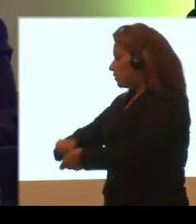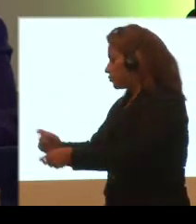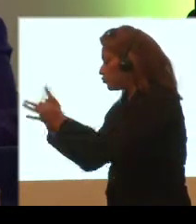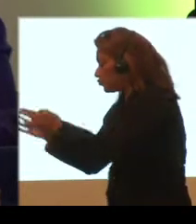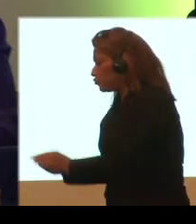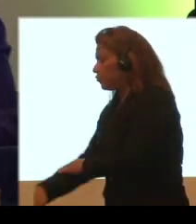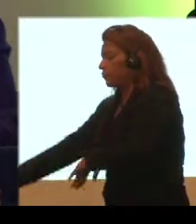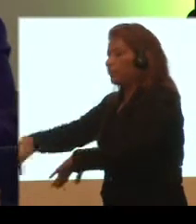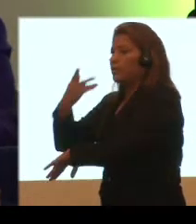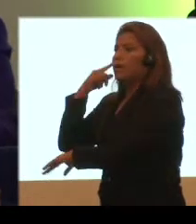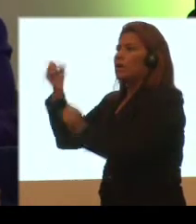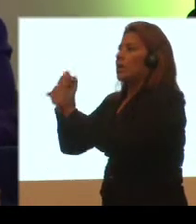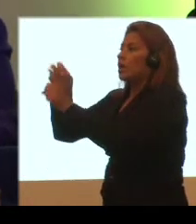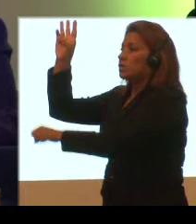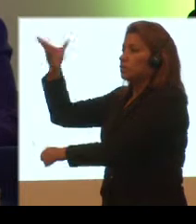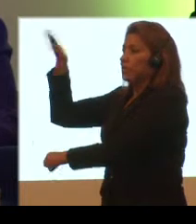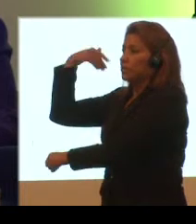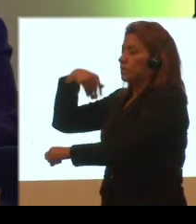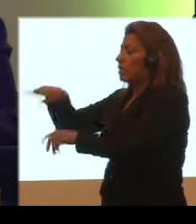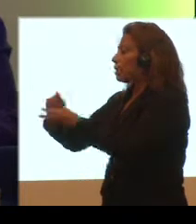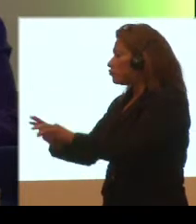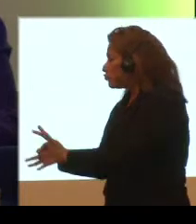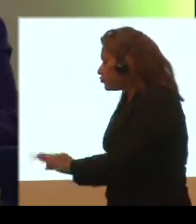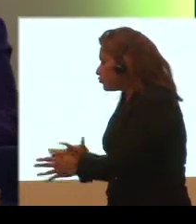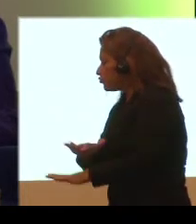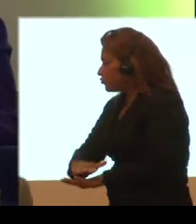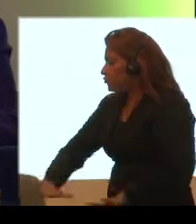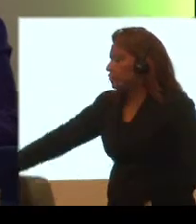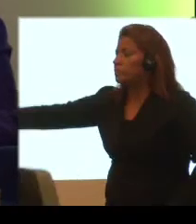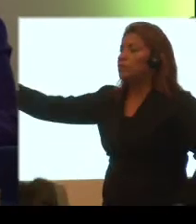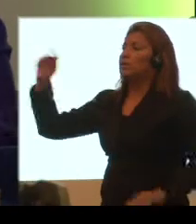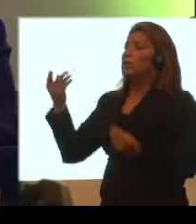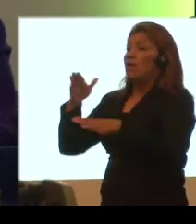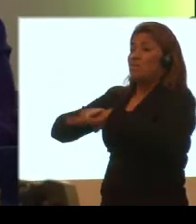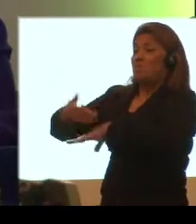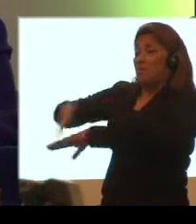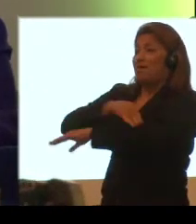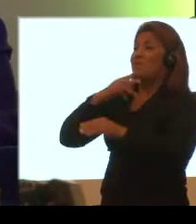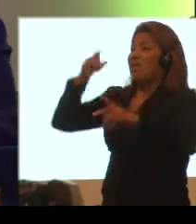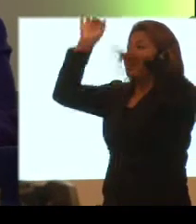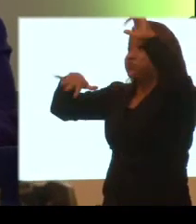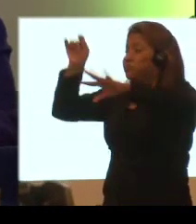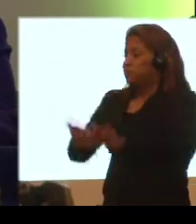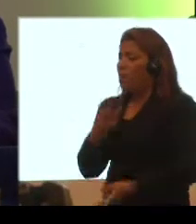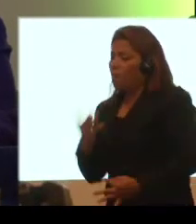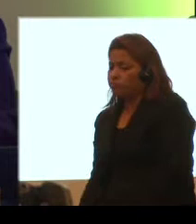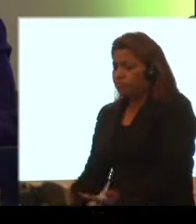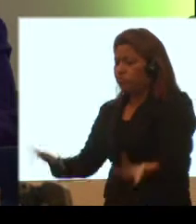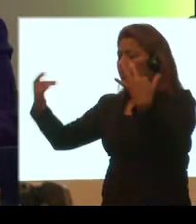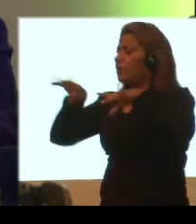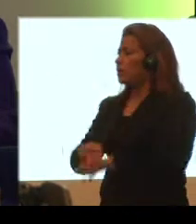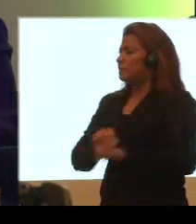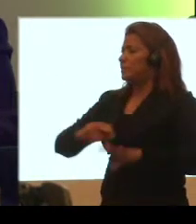años ha reconstruido la red vial estatal que fue afectada por los fenómenos del niño de los 80 y 90. La